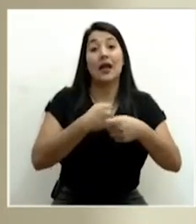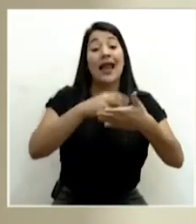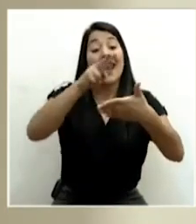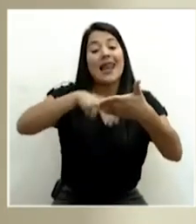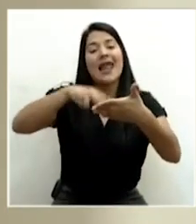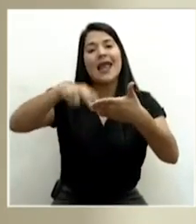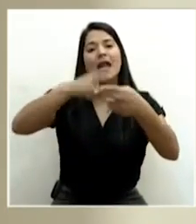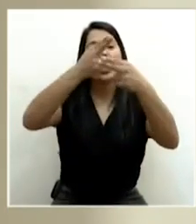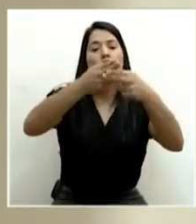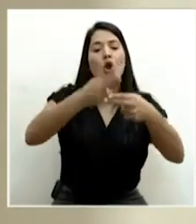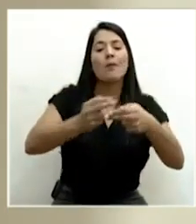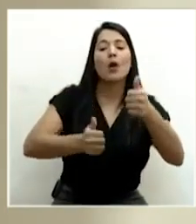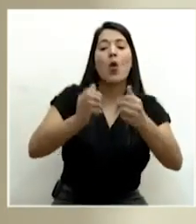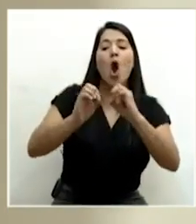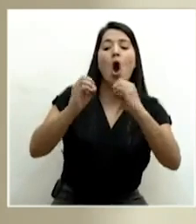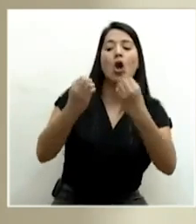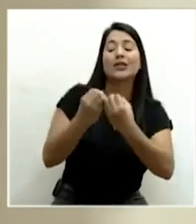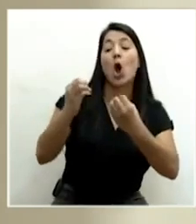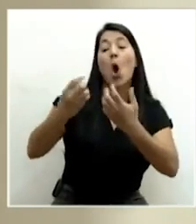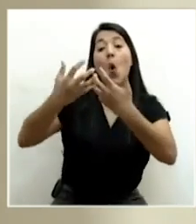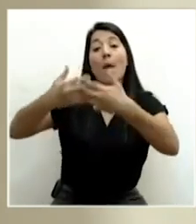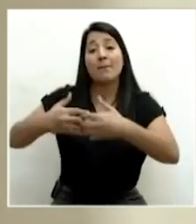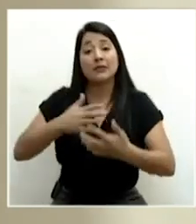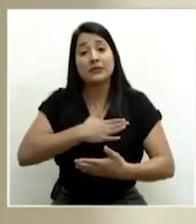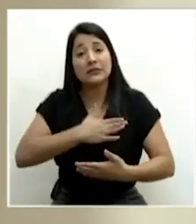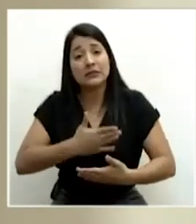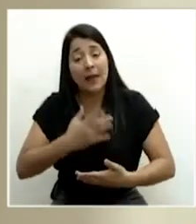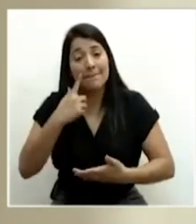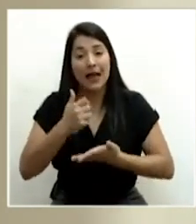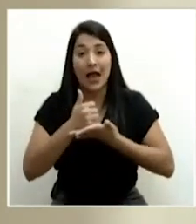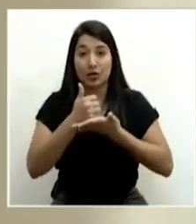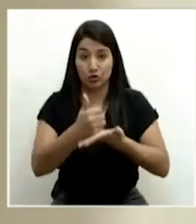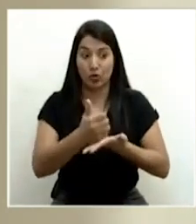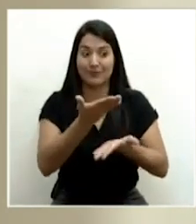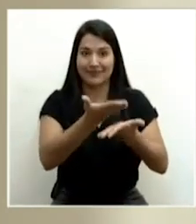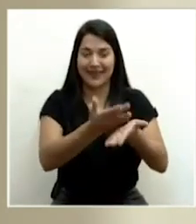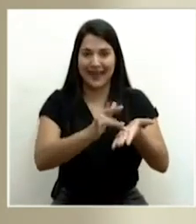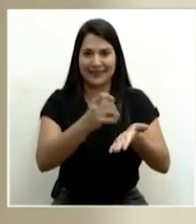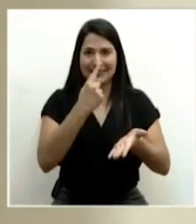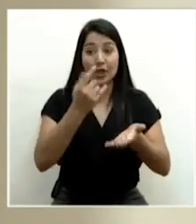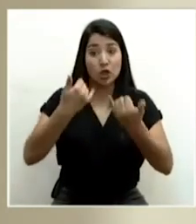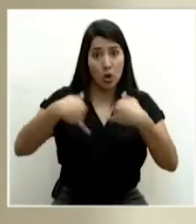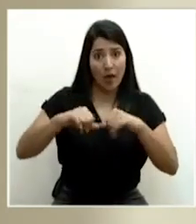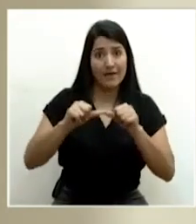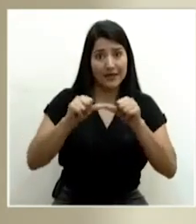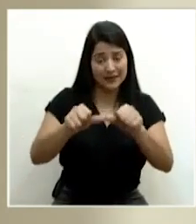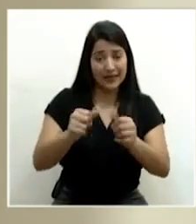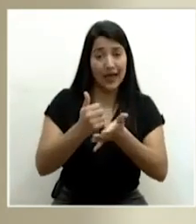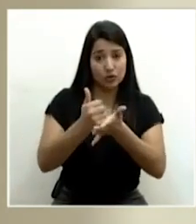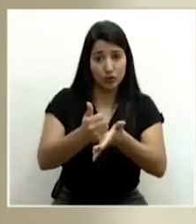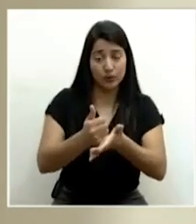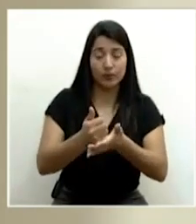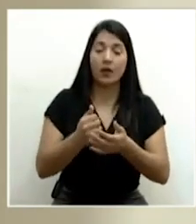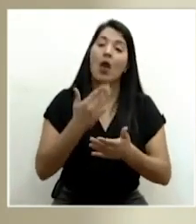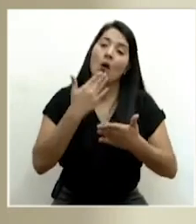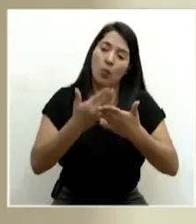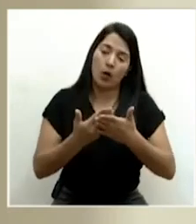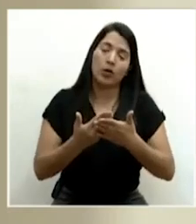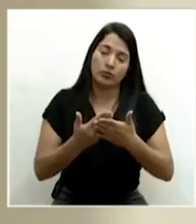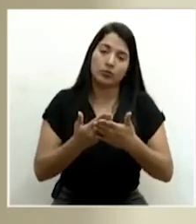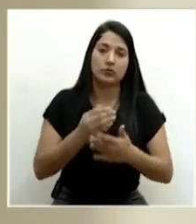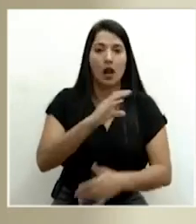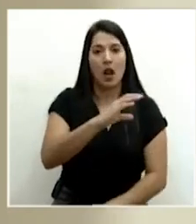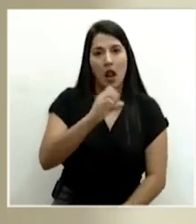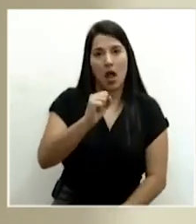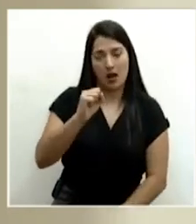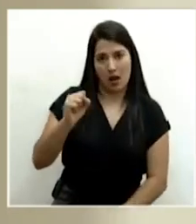que nos han ayudado, y algunos de ellos, muchos de ellos, continúan ayudándonos. Bueno, obviamente, la caja es uno,